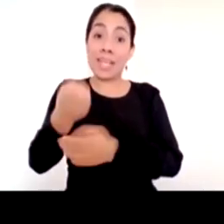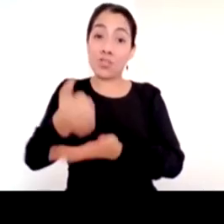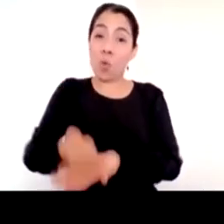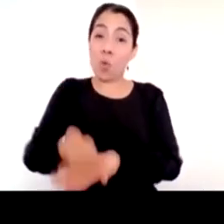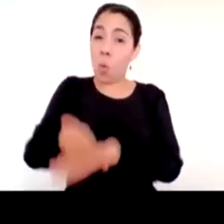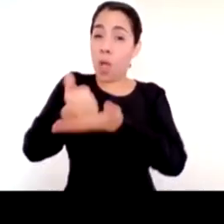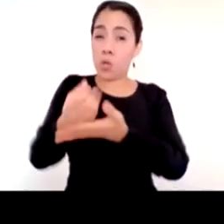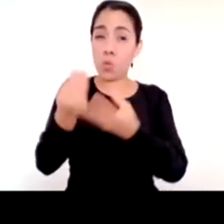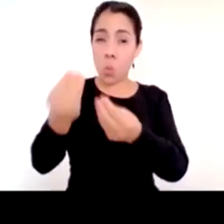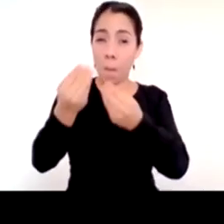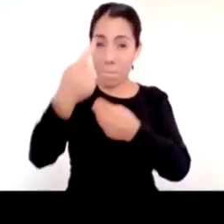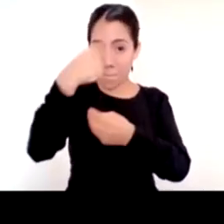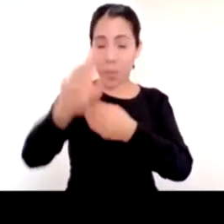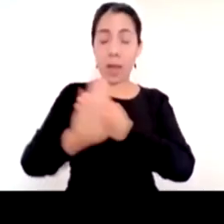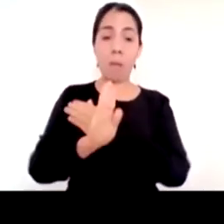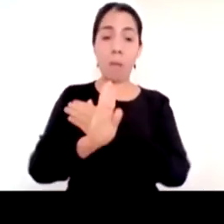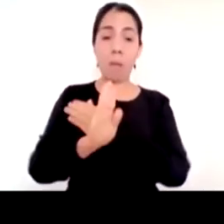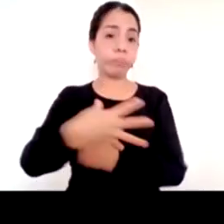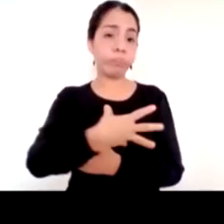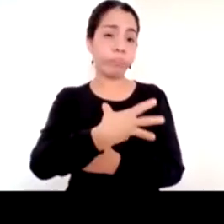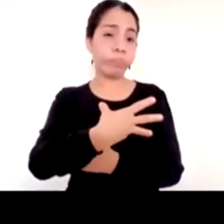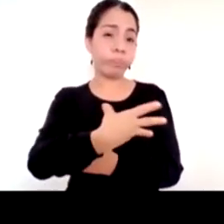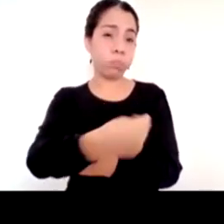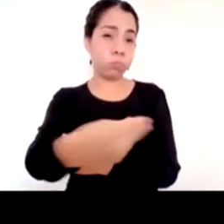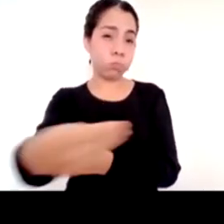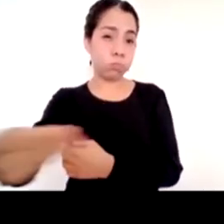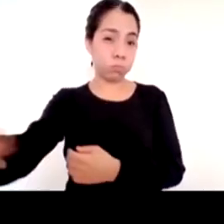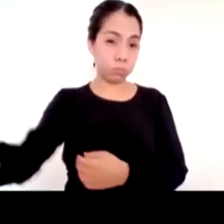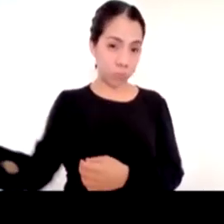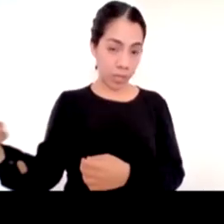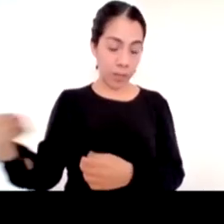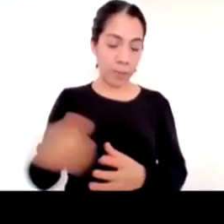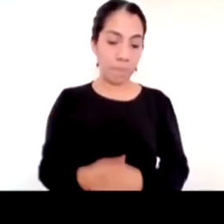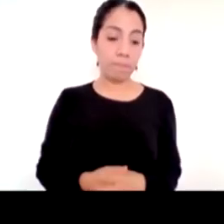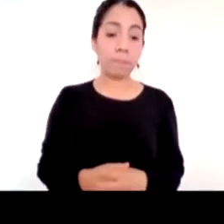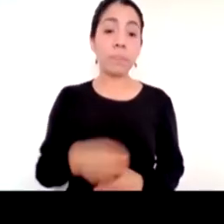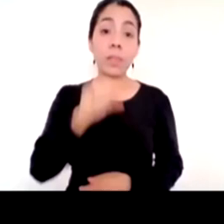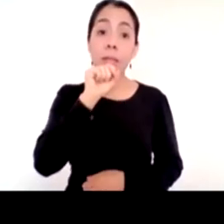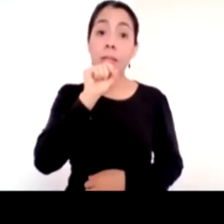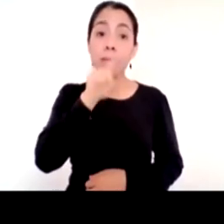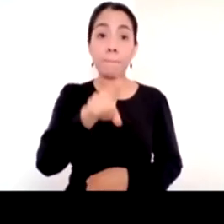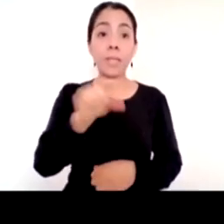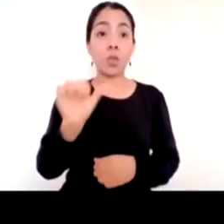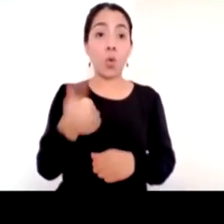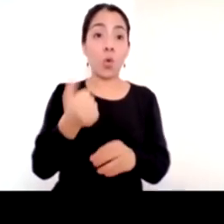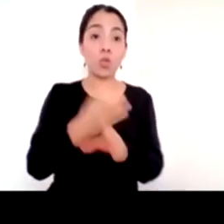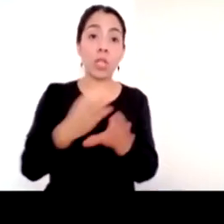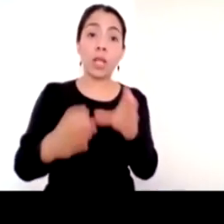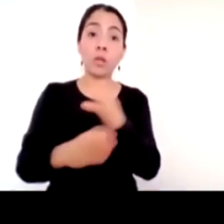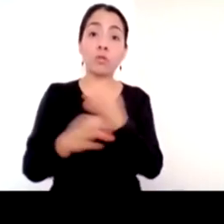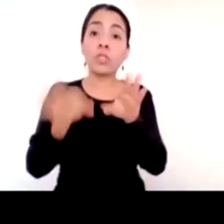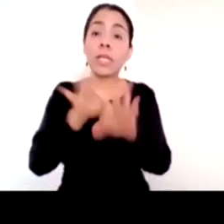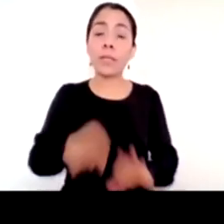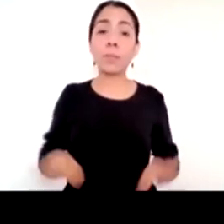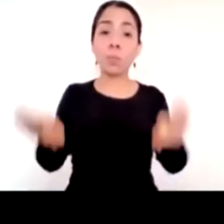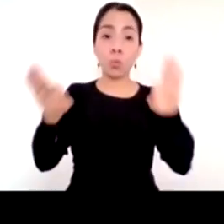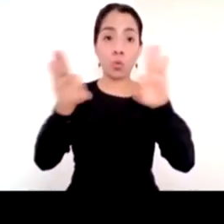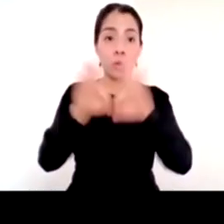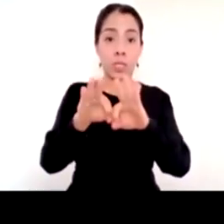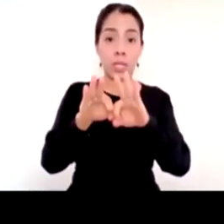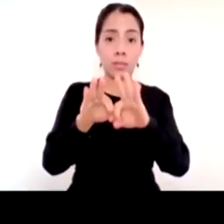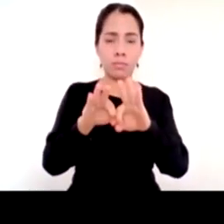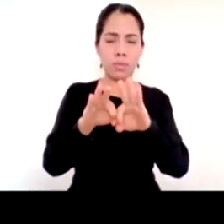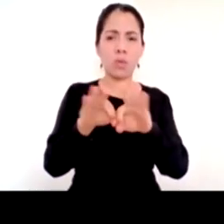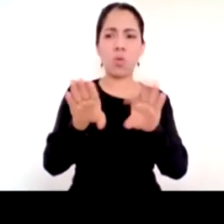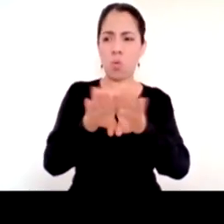es que aquí algo muy importante, que ya lo señaló el sector, no fue una solución instrumental. No fue